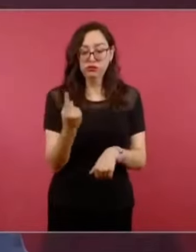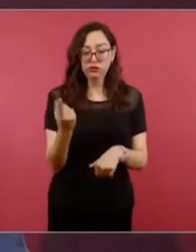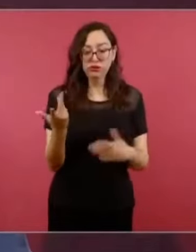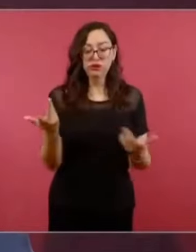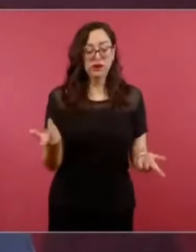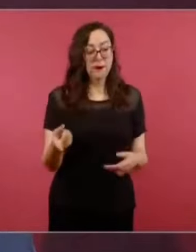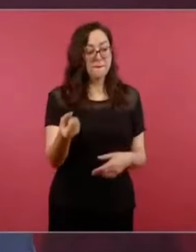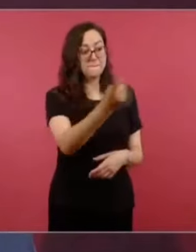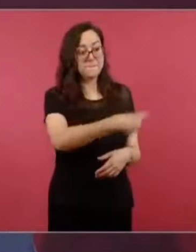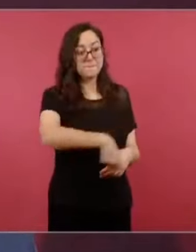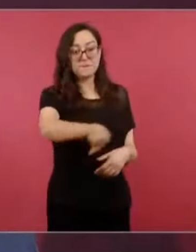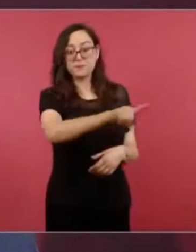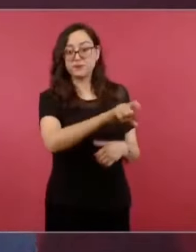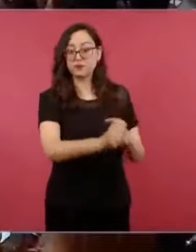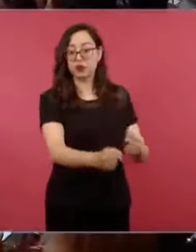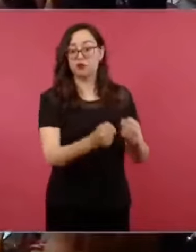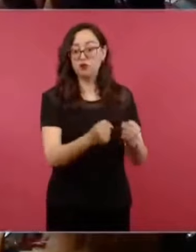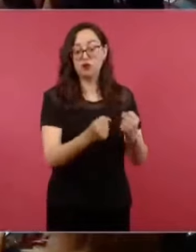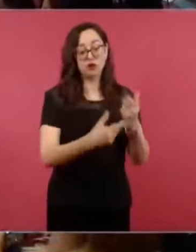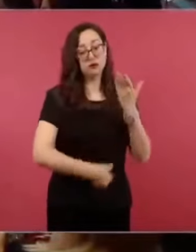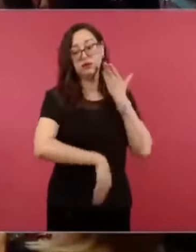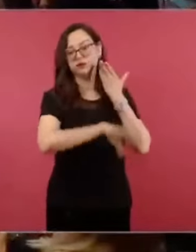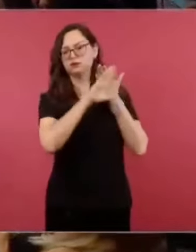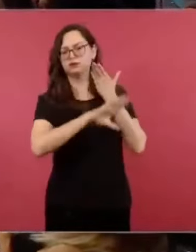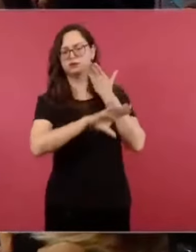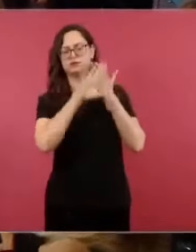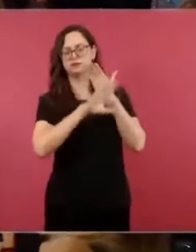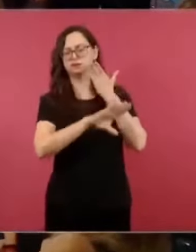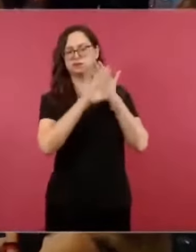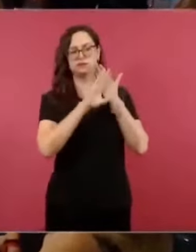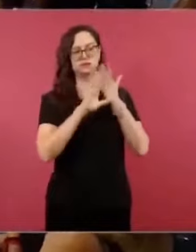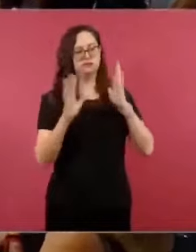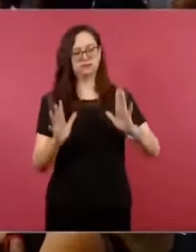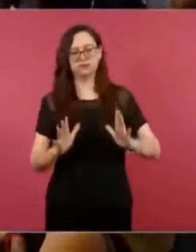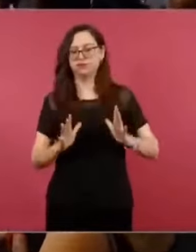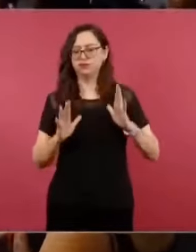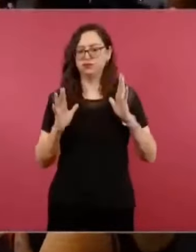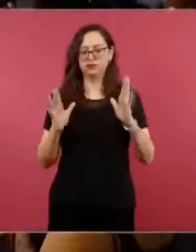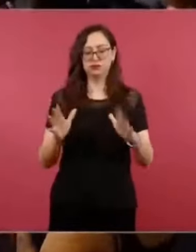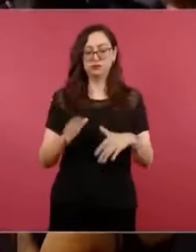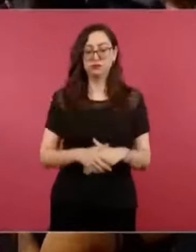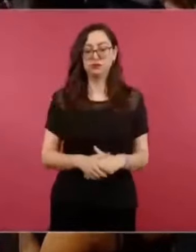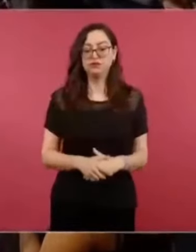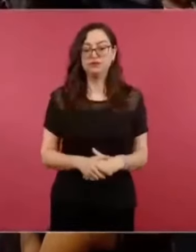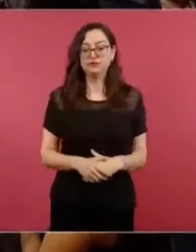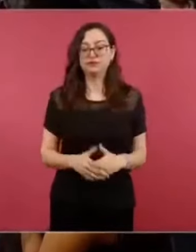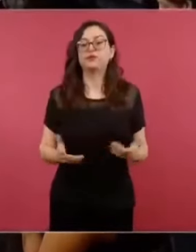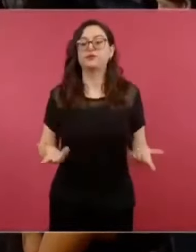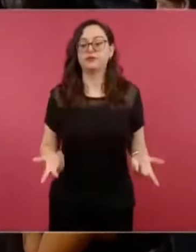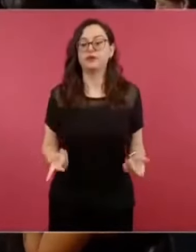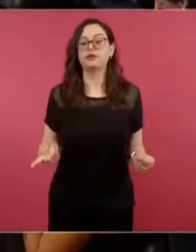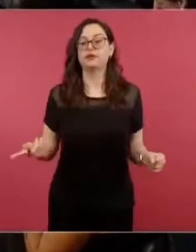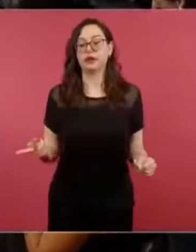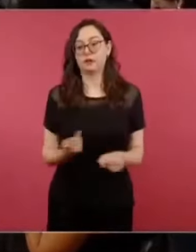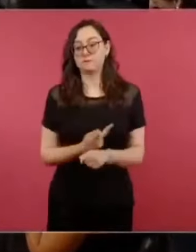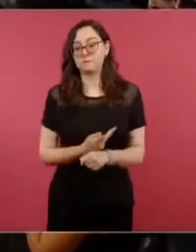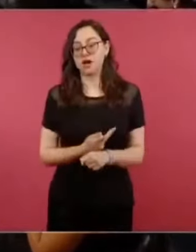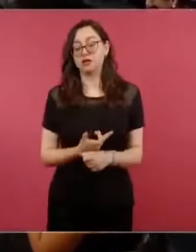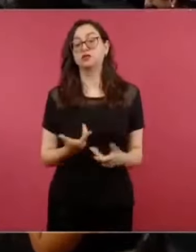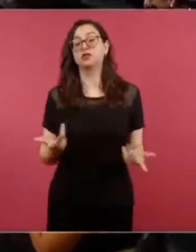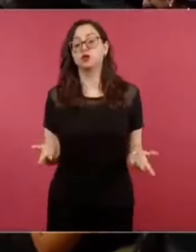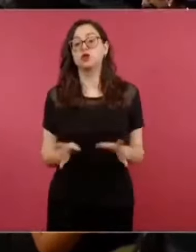de un periodista galardonado,